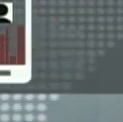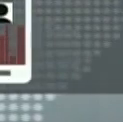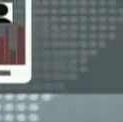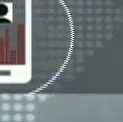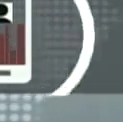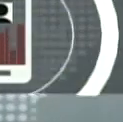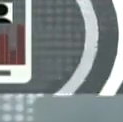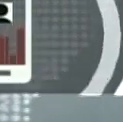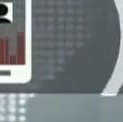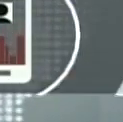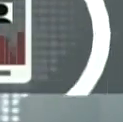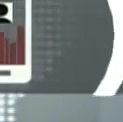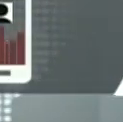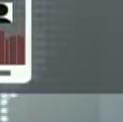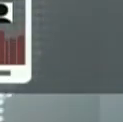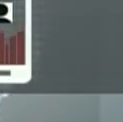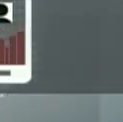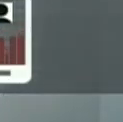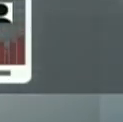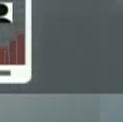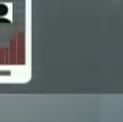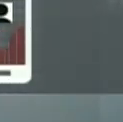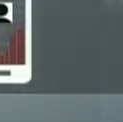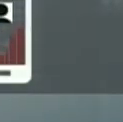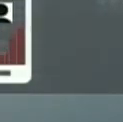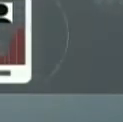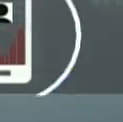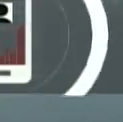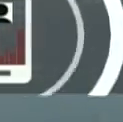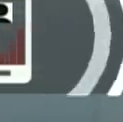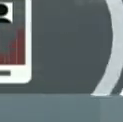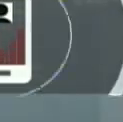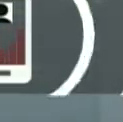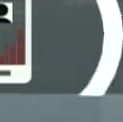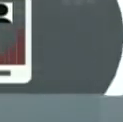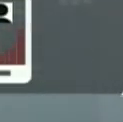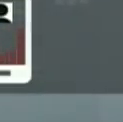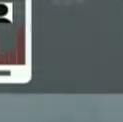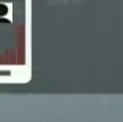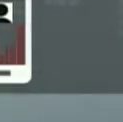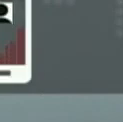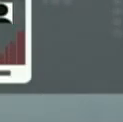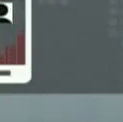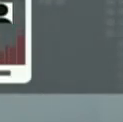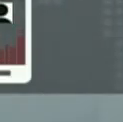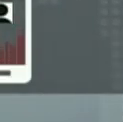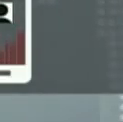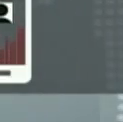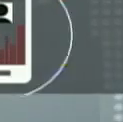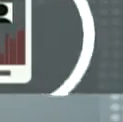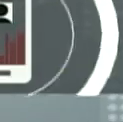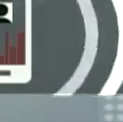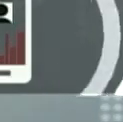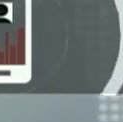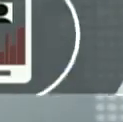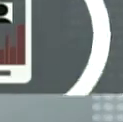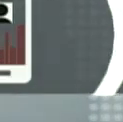pueda antecipar, son vidas que nos vamos a salvar en el estado de Amazonas. Es Venezuela ayudando a salvar la vida del pueblo brasileño.